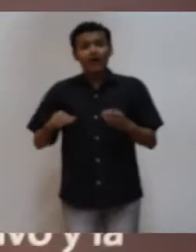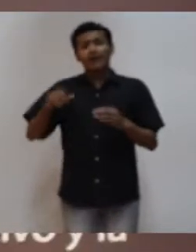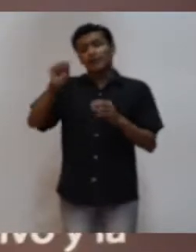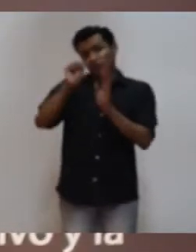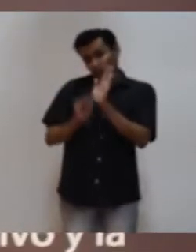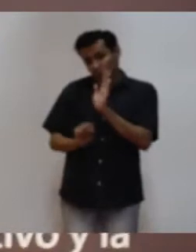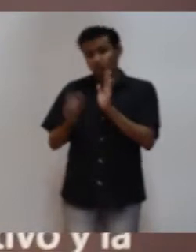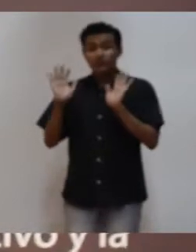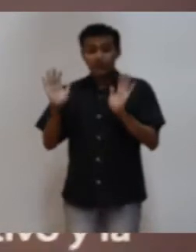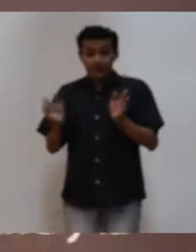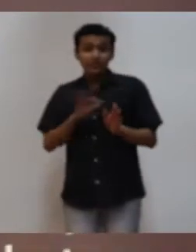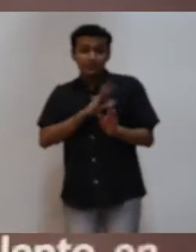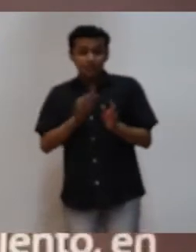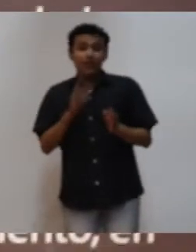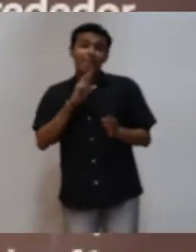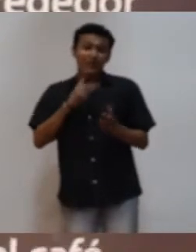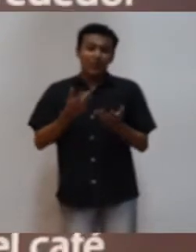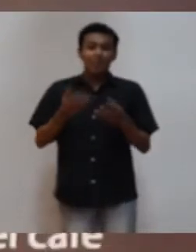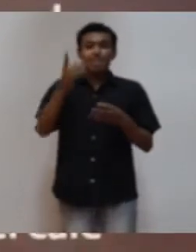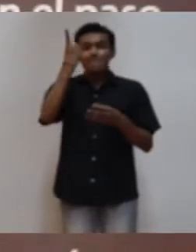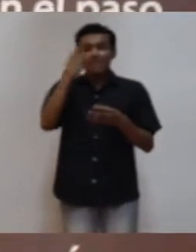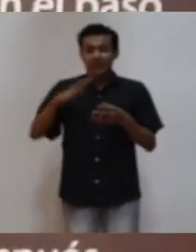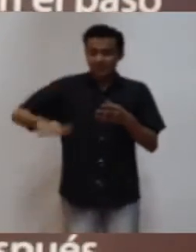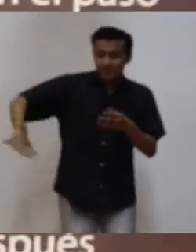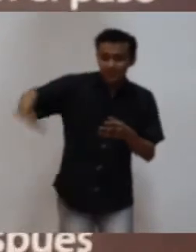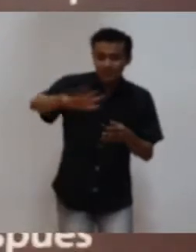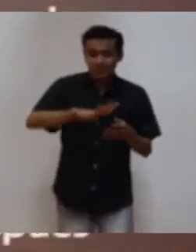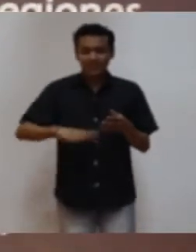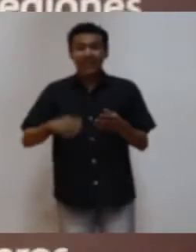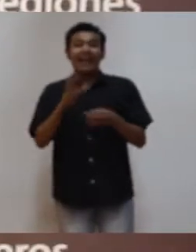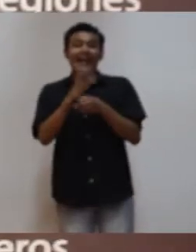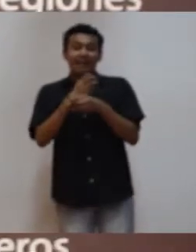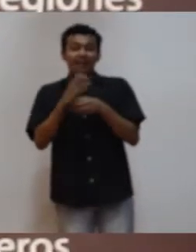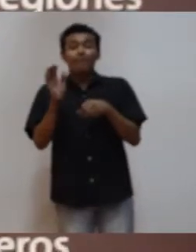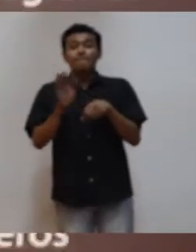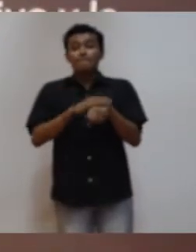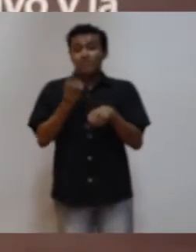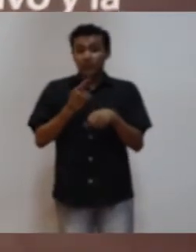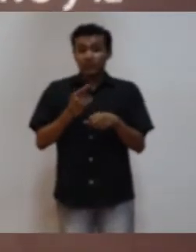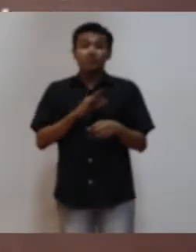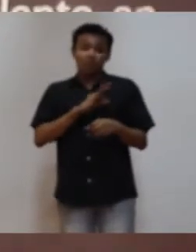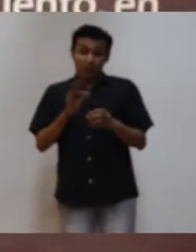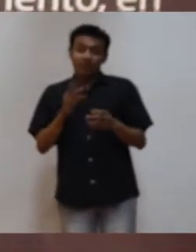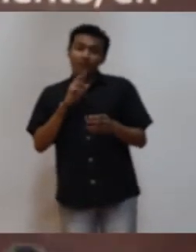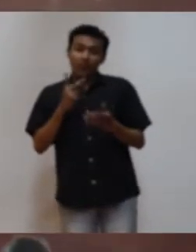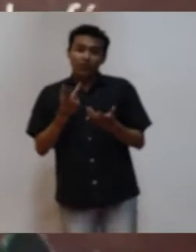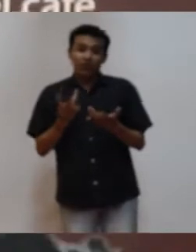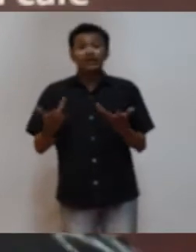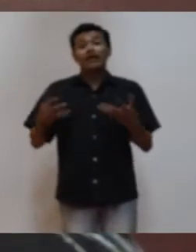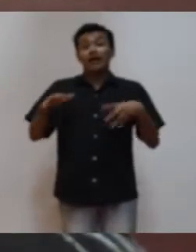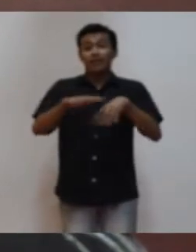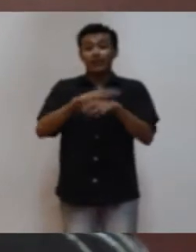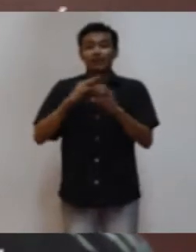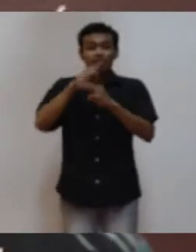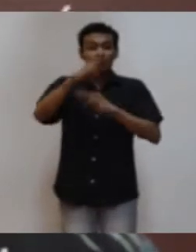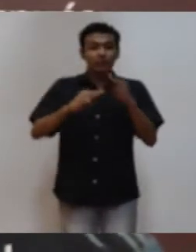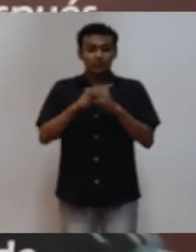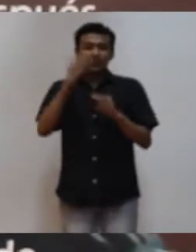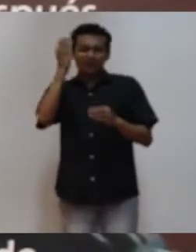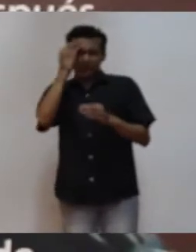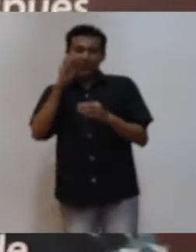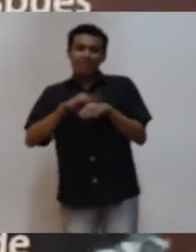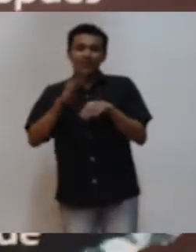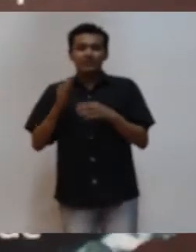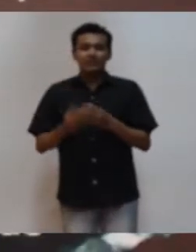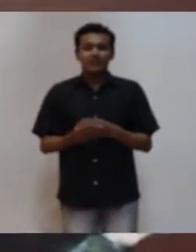sur los ideales para el cultivo del grano de café, que constantemente ganaban nuevos adeptos en el mundo. Hacia el año